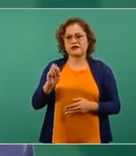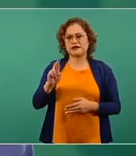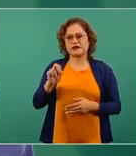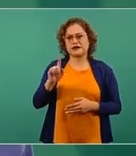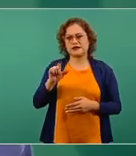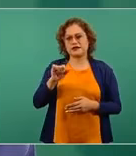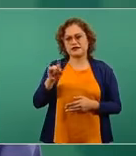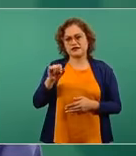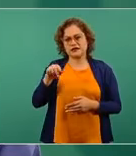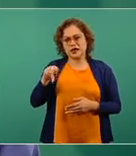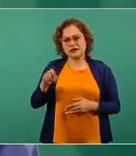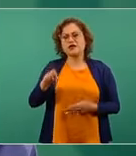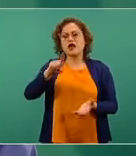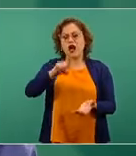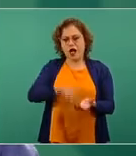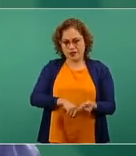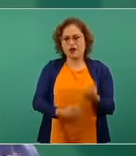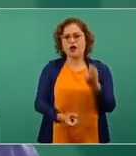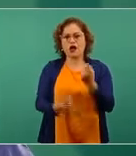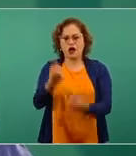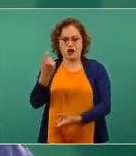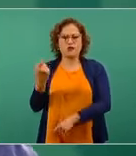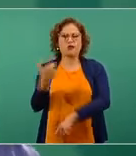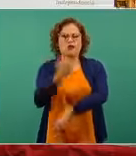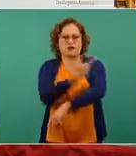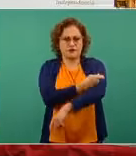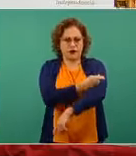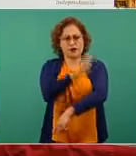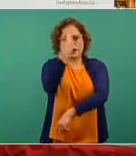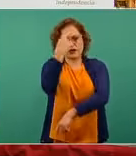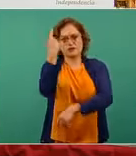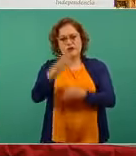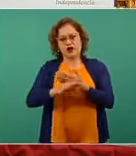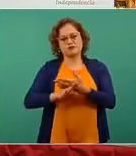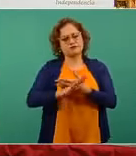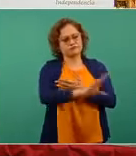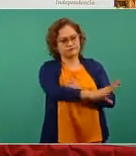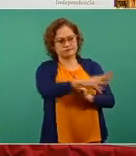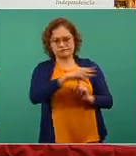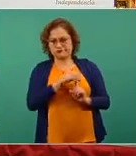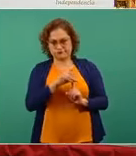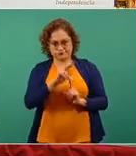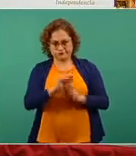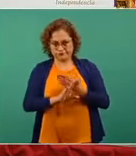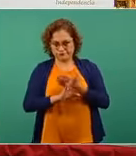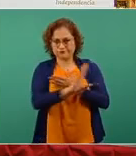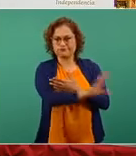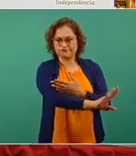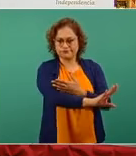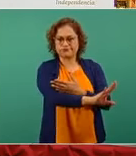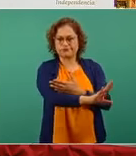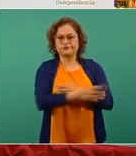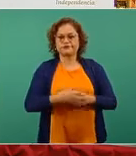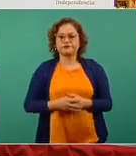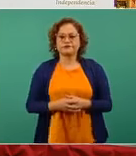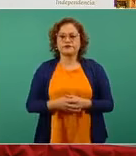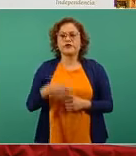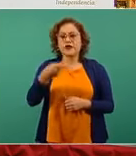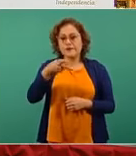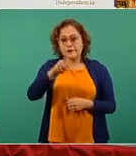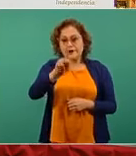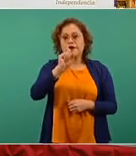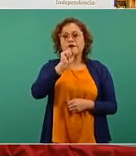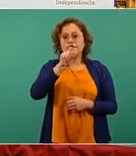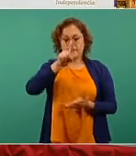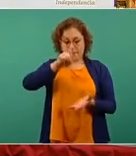no solamente la infección en el sujeto al que le llega el virus, sino la posibilidad de que ese